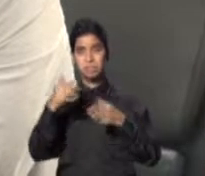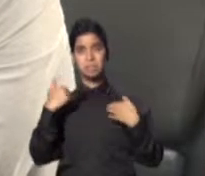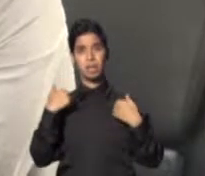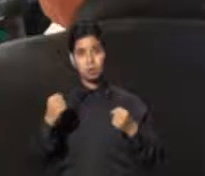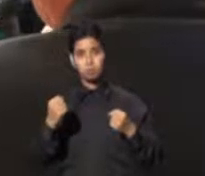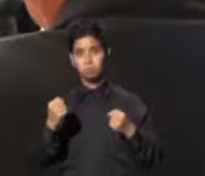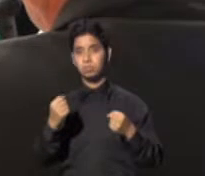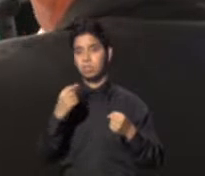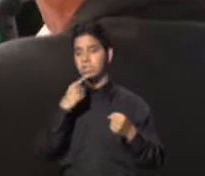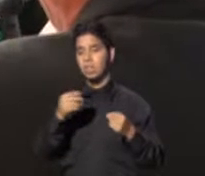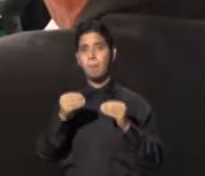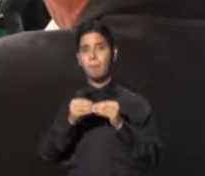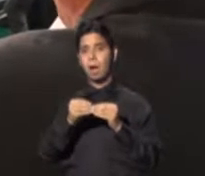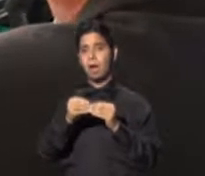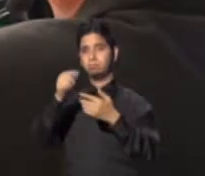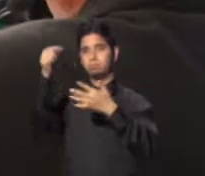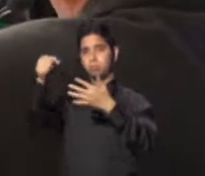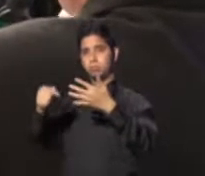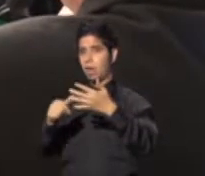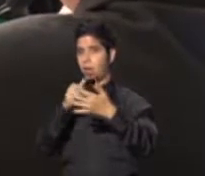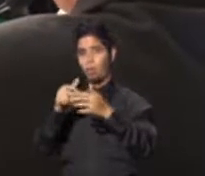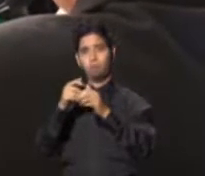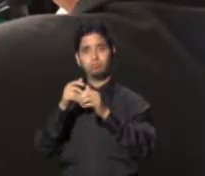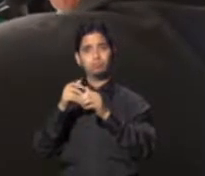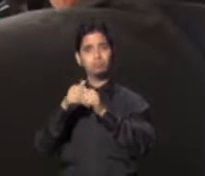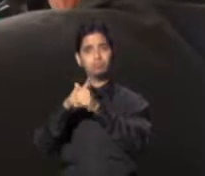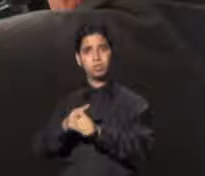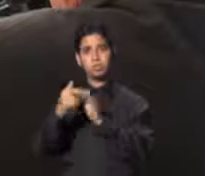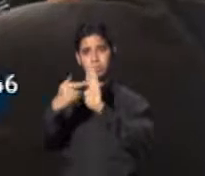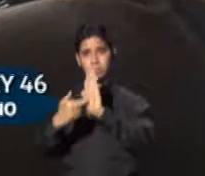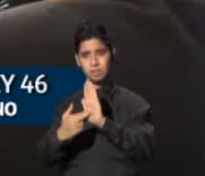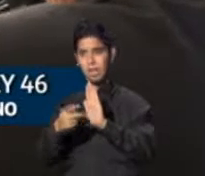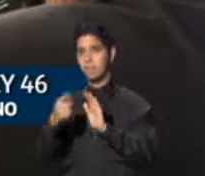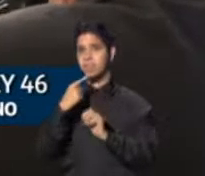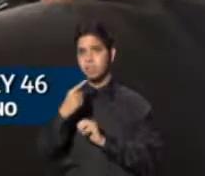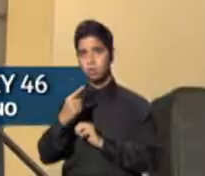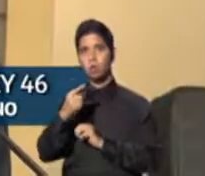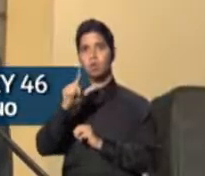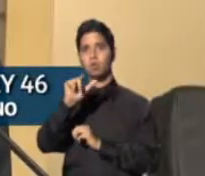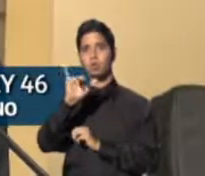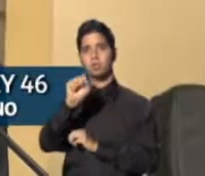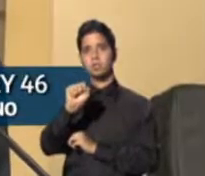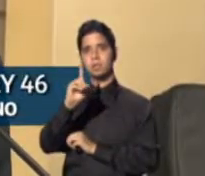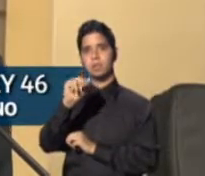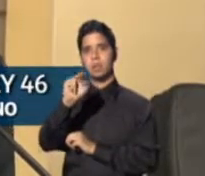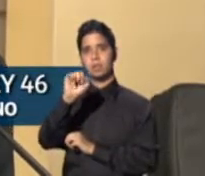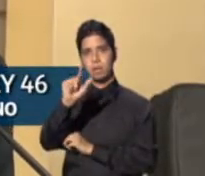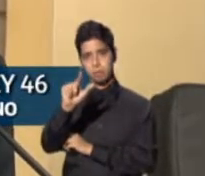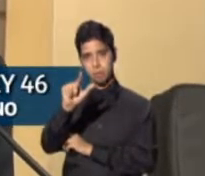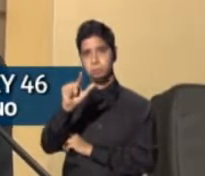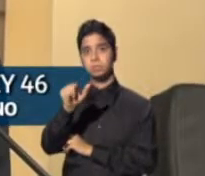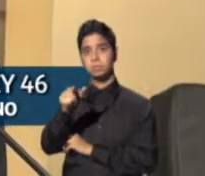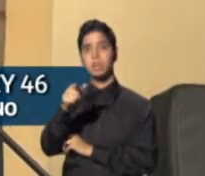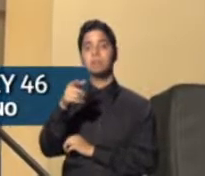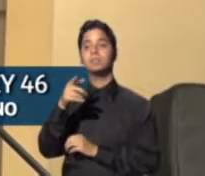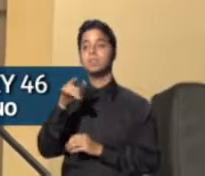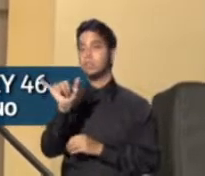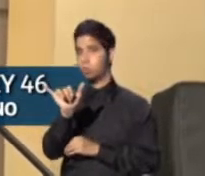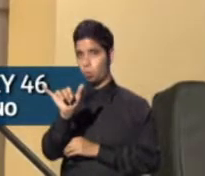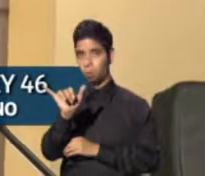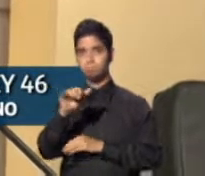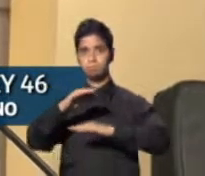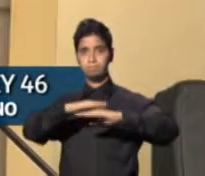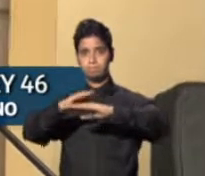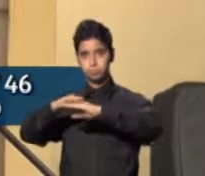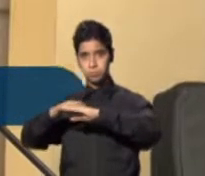mayores señalamientos de incumplimiento. Así lo reveló hoy el senador Luis Daniel Rivera Filomeno, quien advirtió que, a pesar